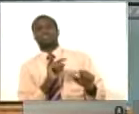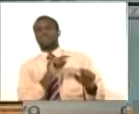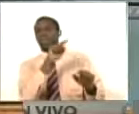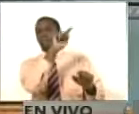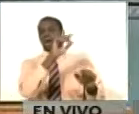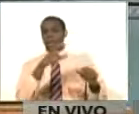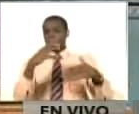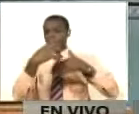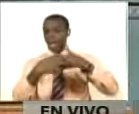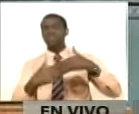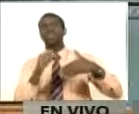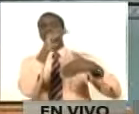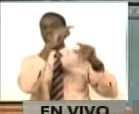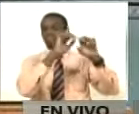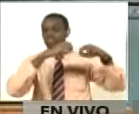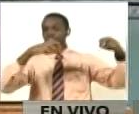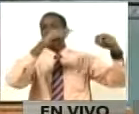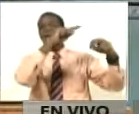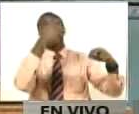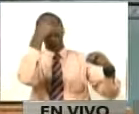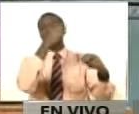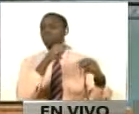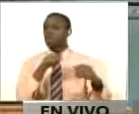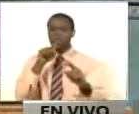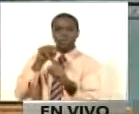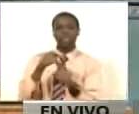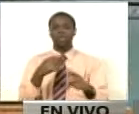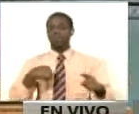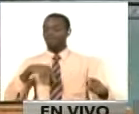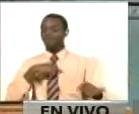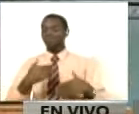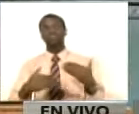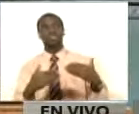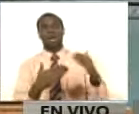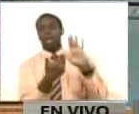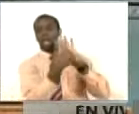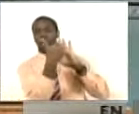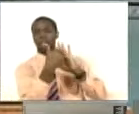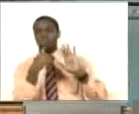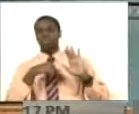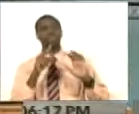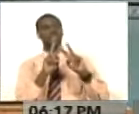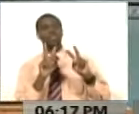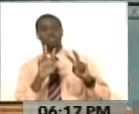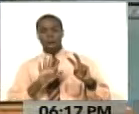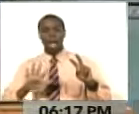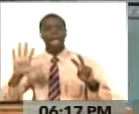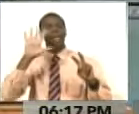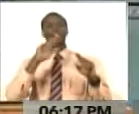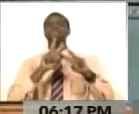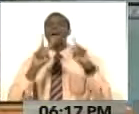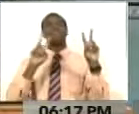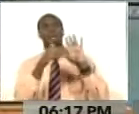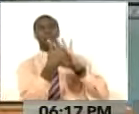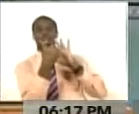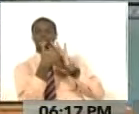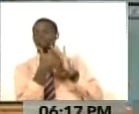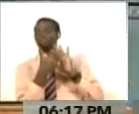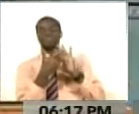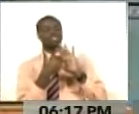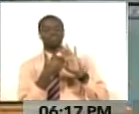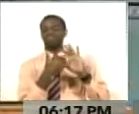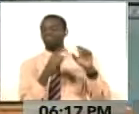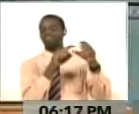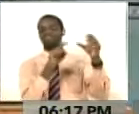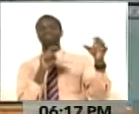de países que solo buscan perturbar la estabilidad y la paz de nuestro país. Son acciones